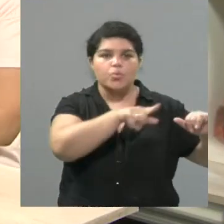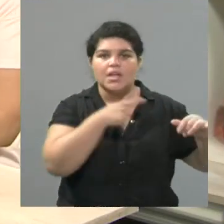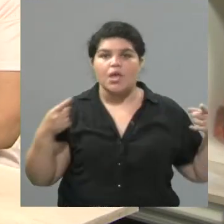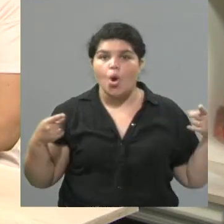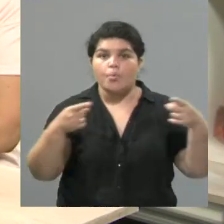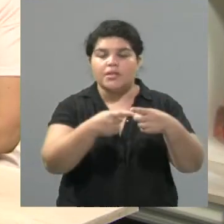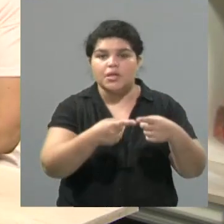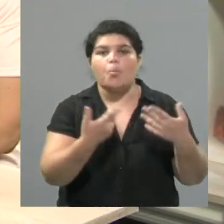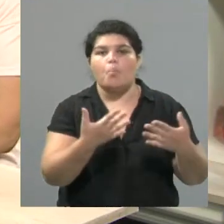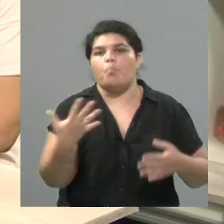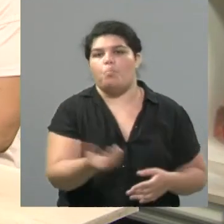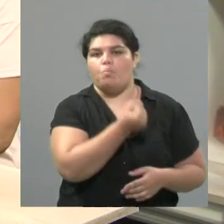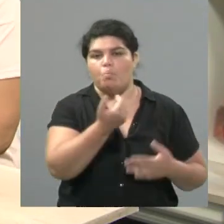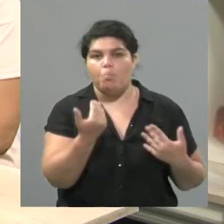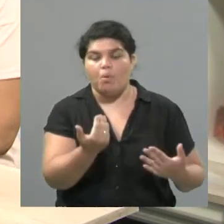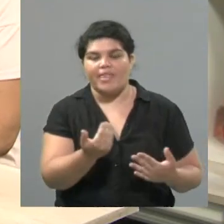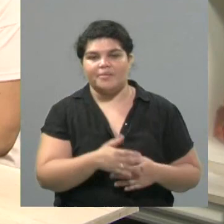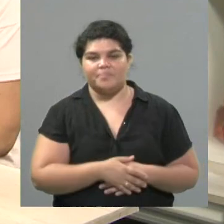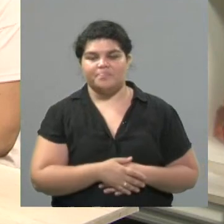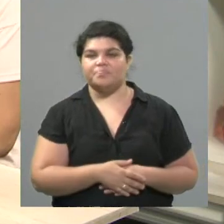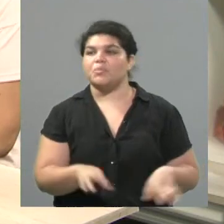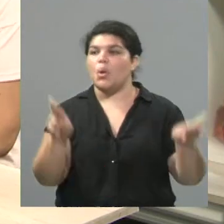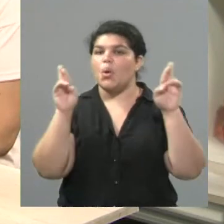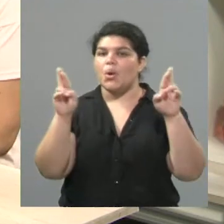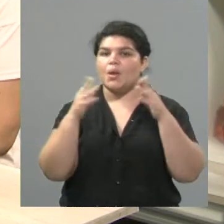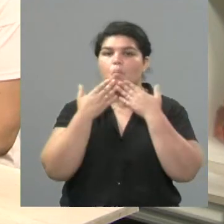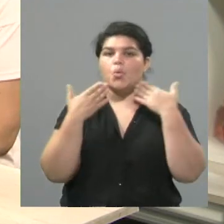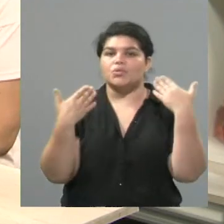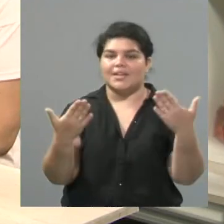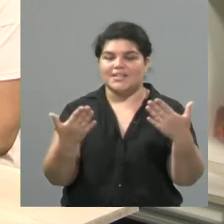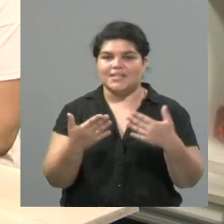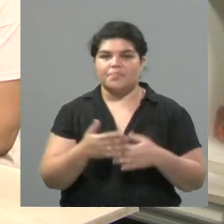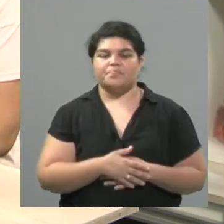trazado, ¿no? Ojalá. Ojalá. Muchas gracias a ustedes por el Gracias por el tiempo. Gracias por el ratito con nosotros.